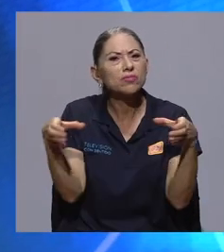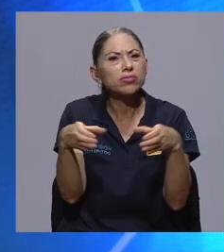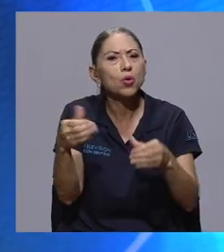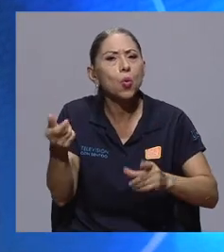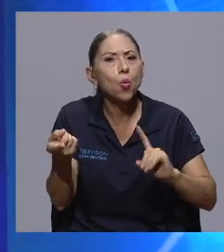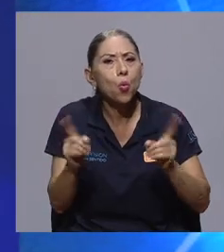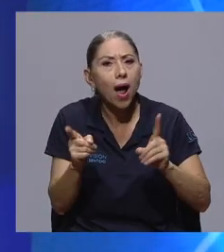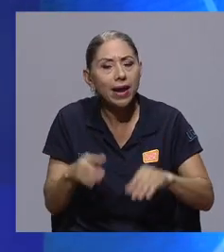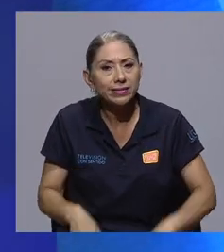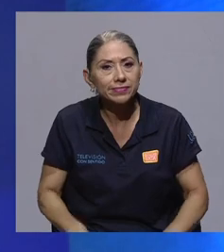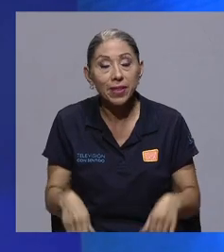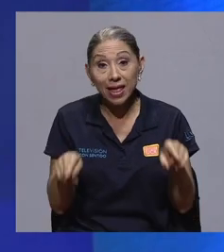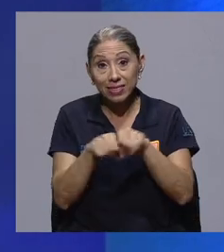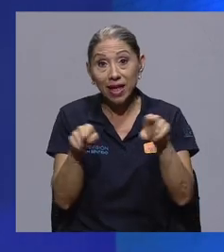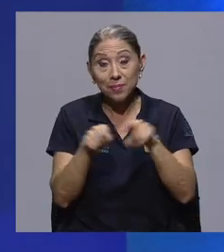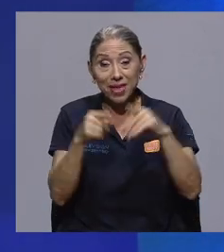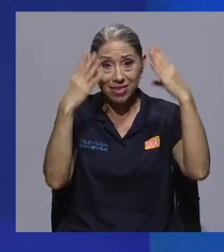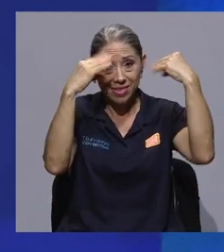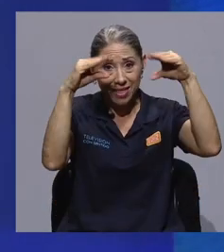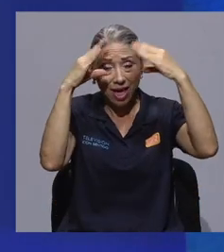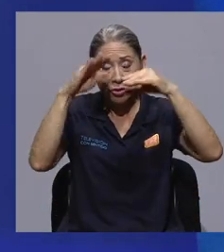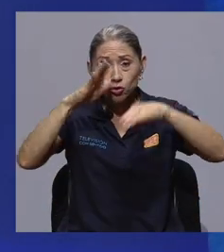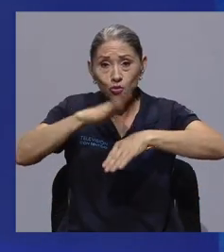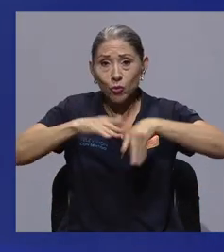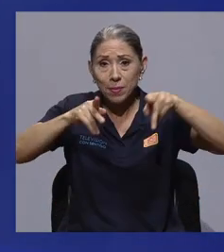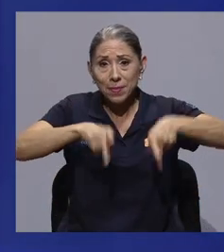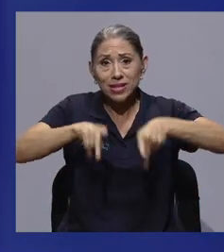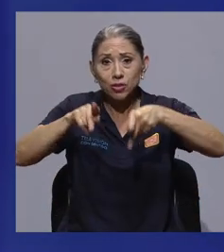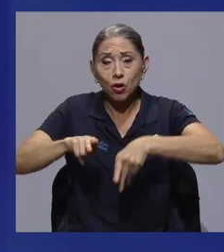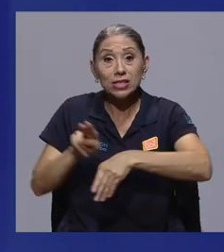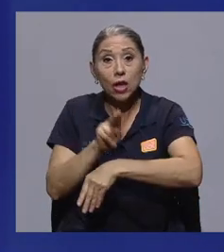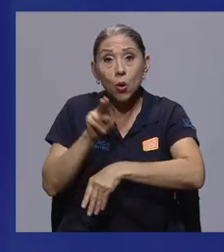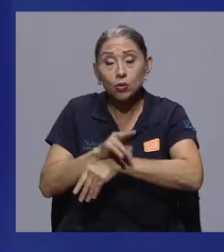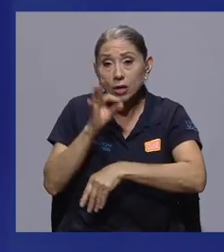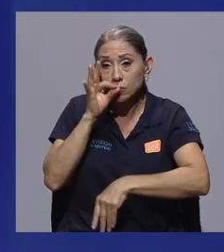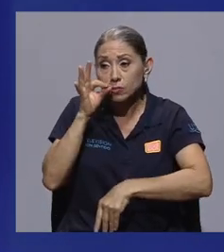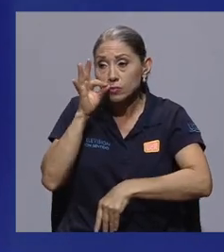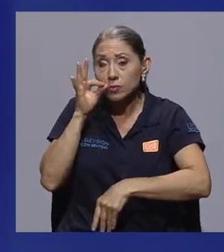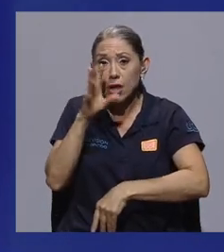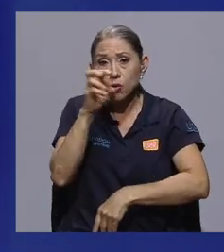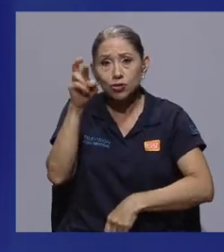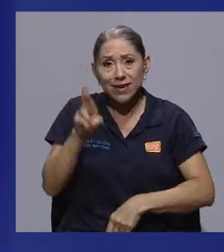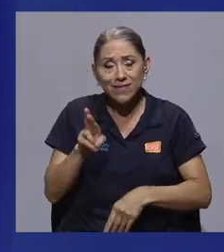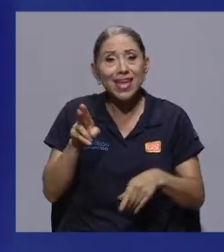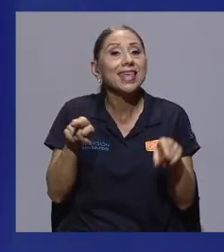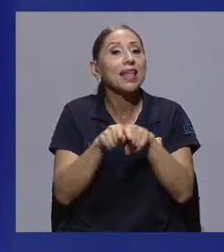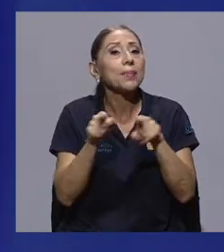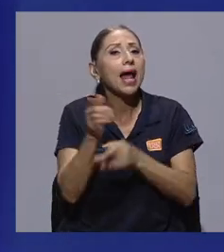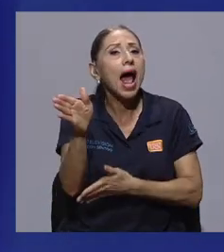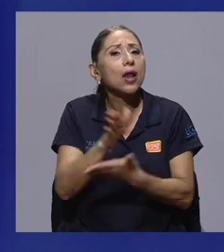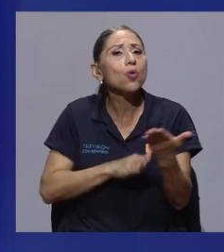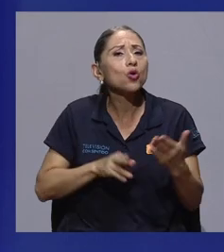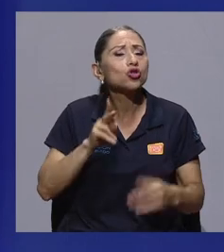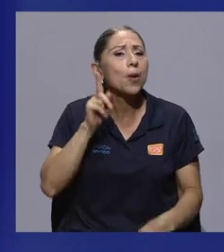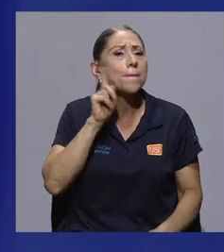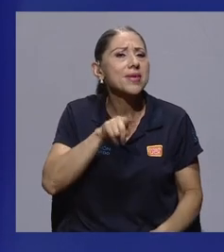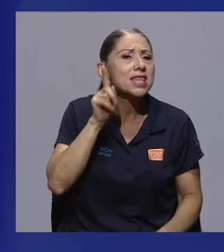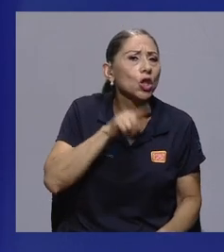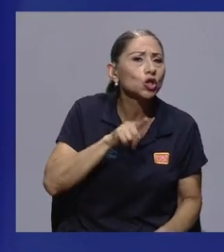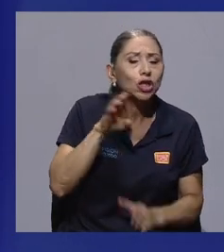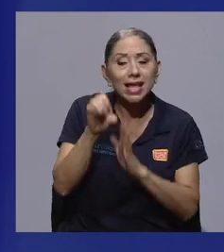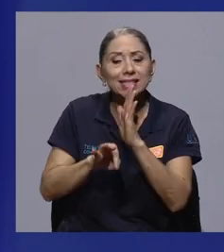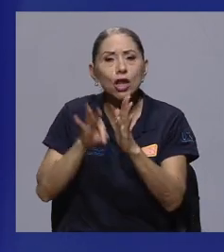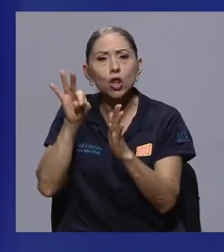están dentro de este movimiento? También, ¿cuáles son los datos que tienen sobre personas que consumen el cannabis en nuestro país? ¿Y algunos de los mitos y